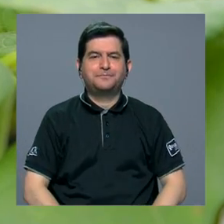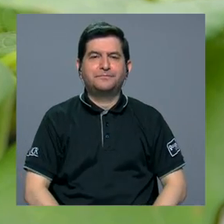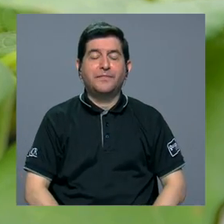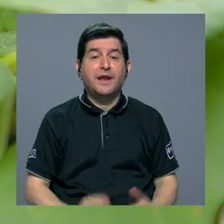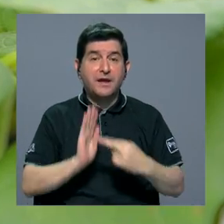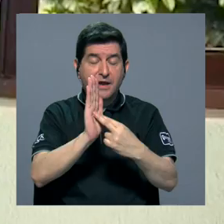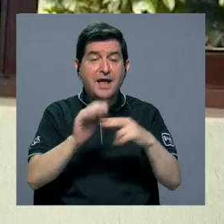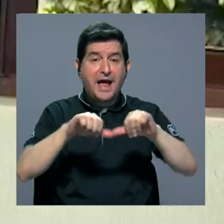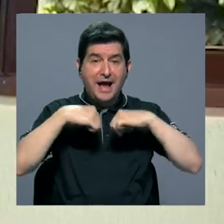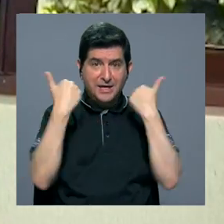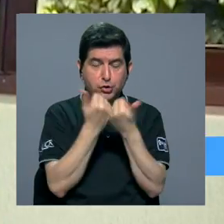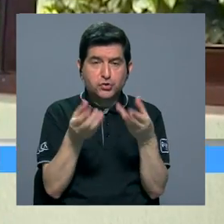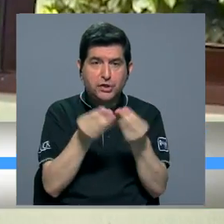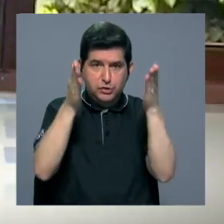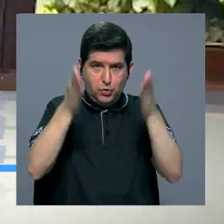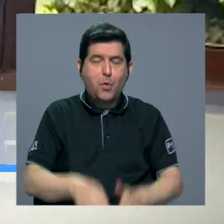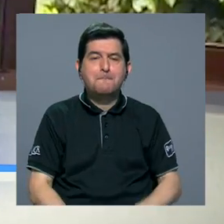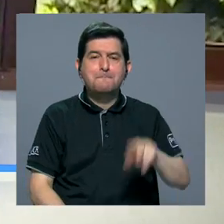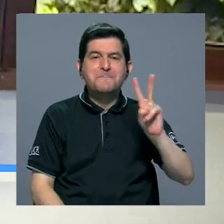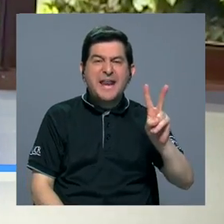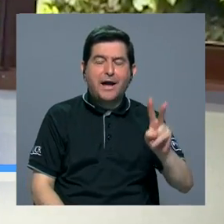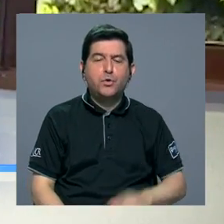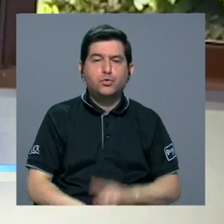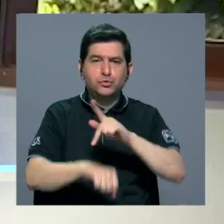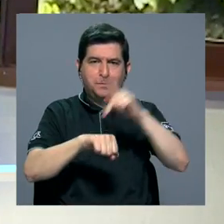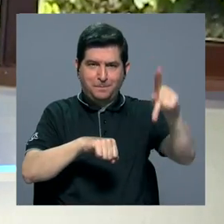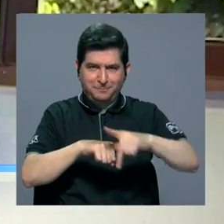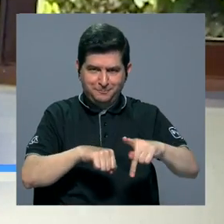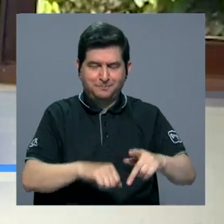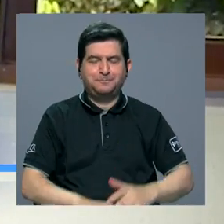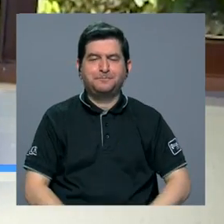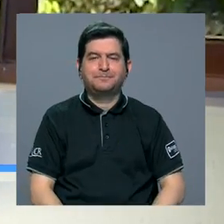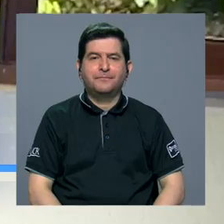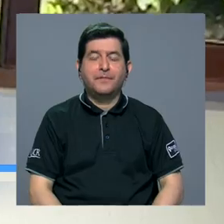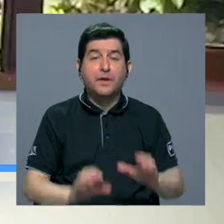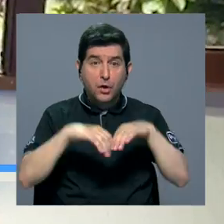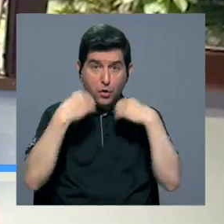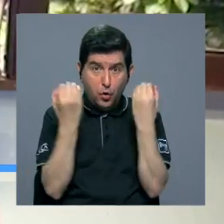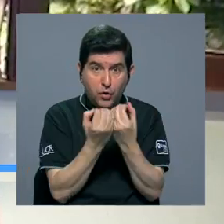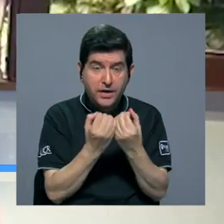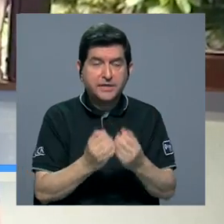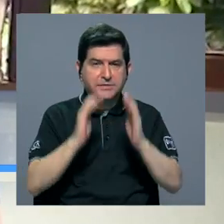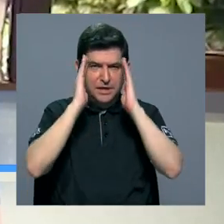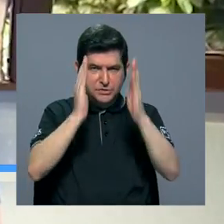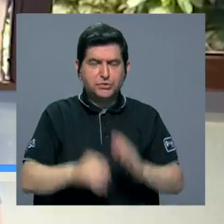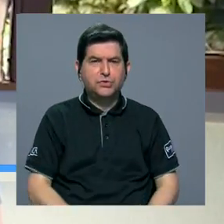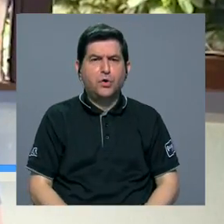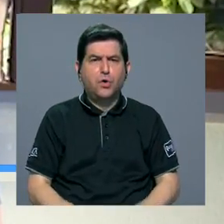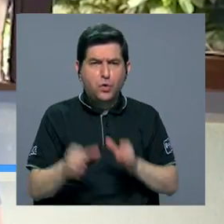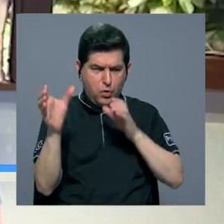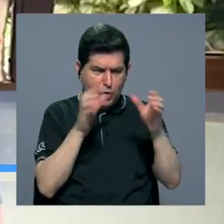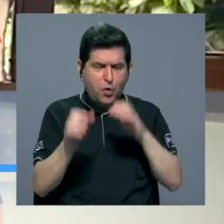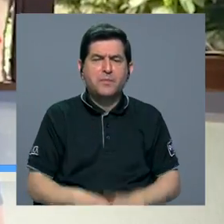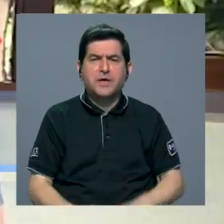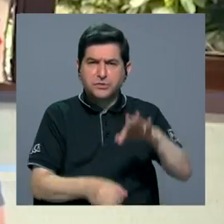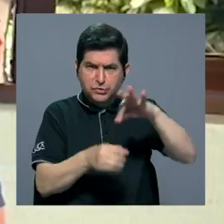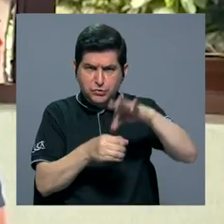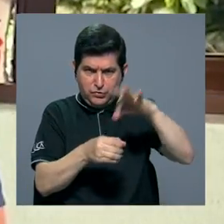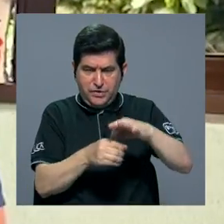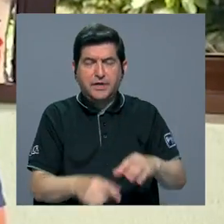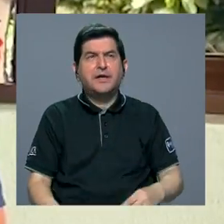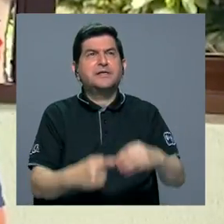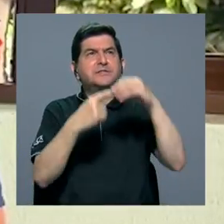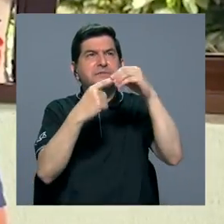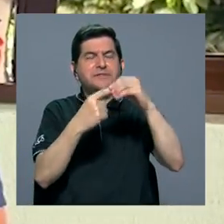Represento a la Asociación de Productores de Veracruz de Pequivalle de Pérez Ceredón, organización dedicada a la comercialización de granos básicos,